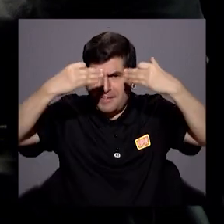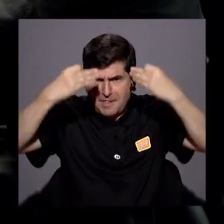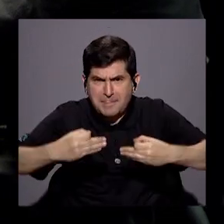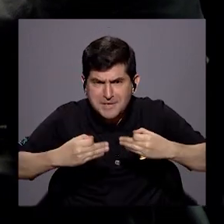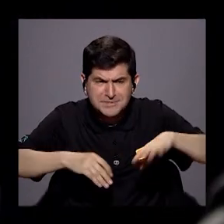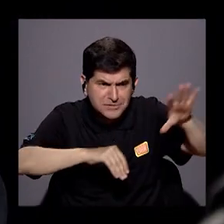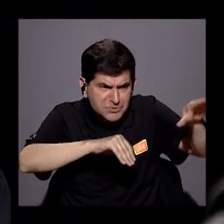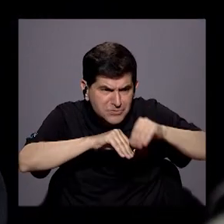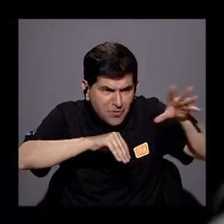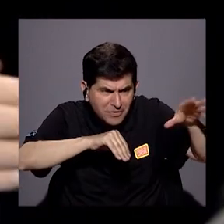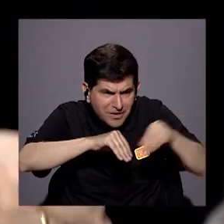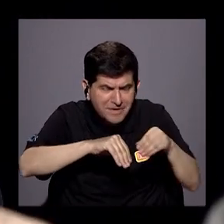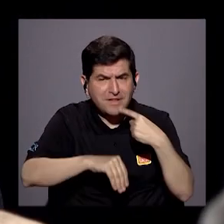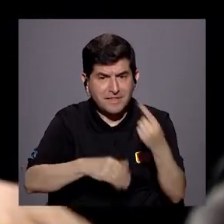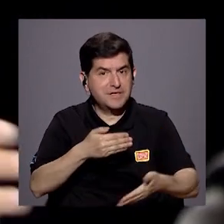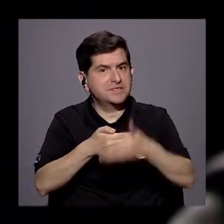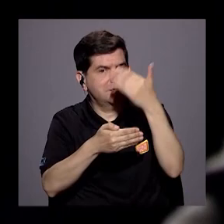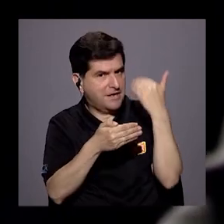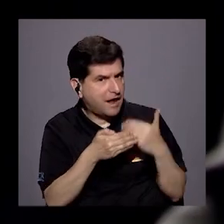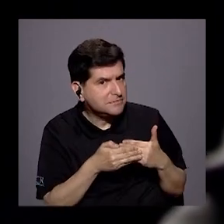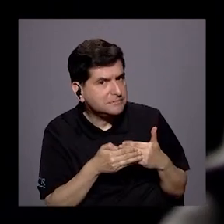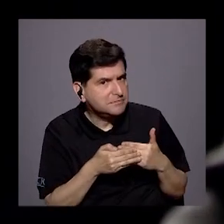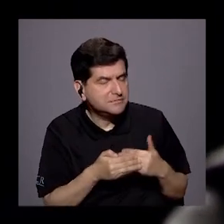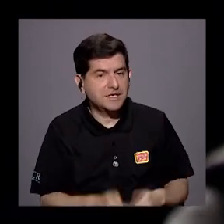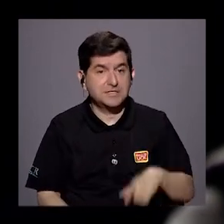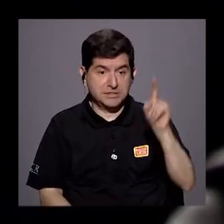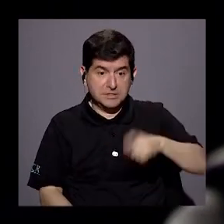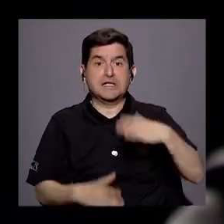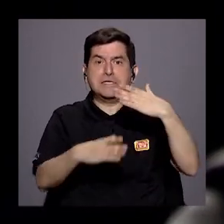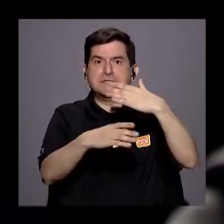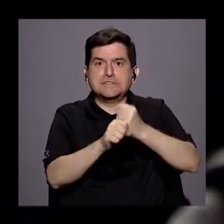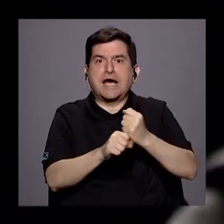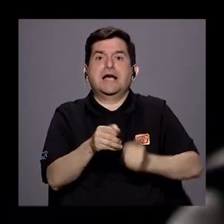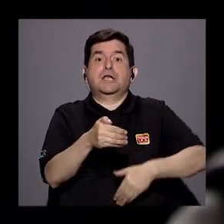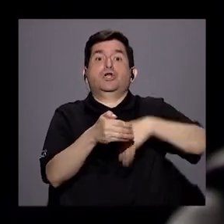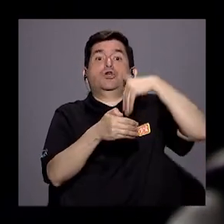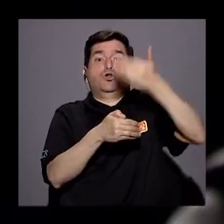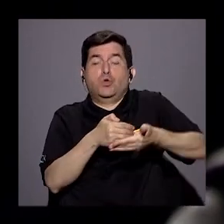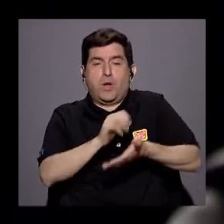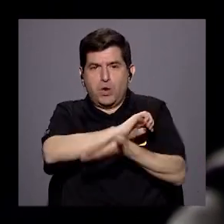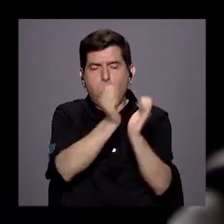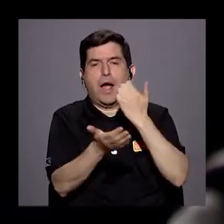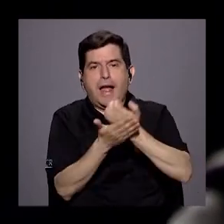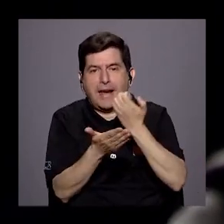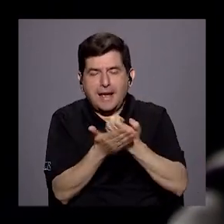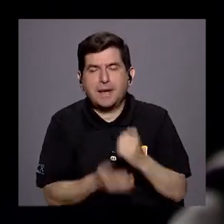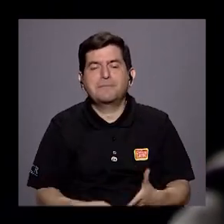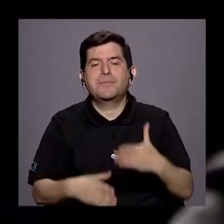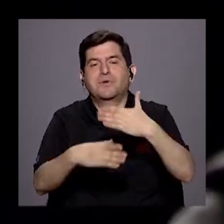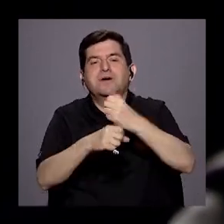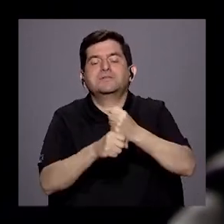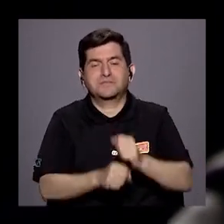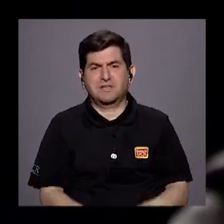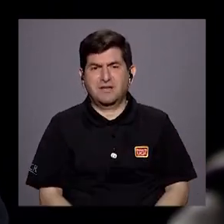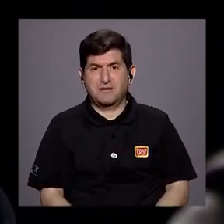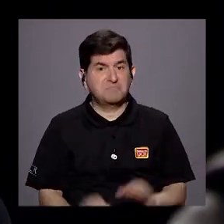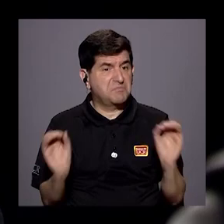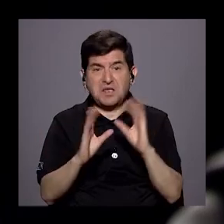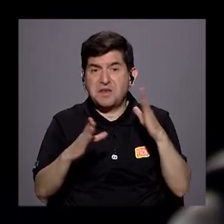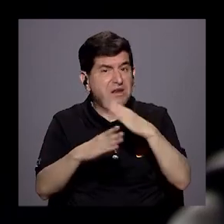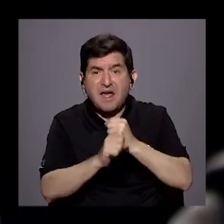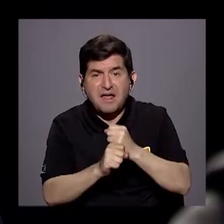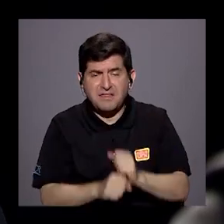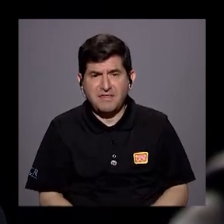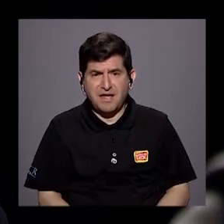medidas adicionales que comentamos hace un minuto, que se debían tomar posterior a esa reforma fiscal, se tomen y no se están